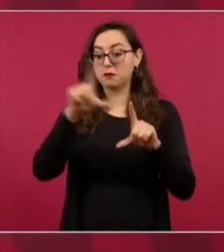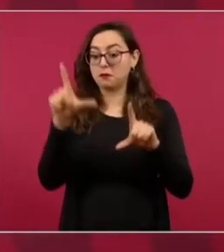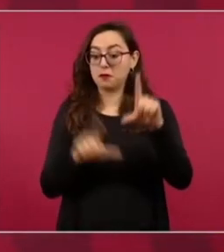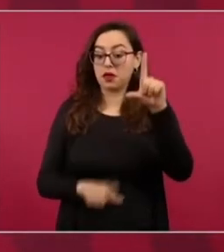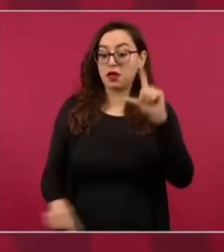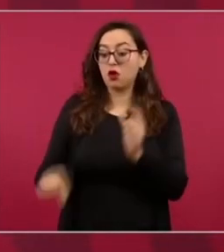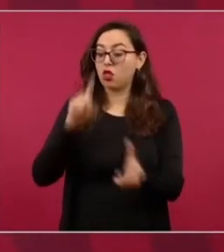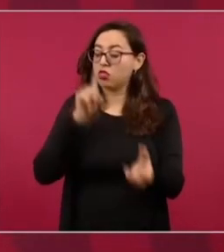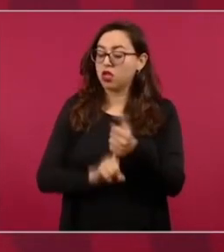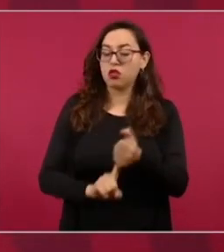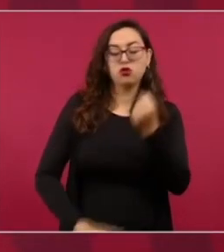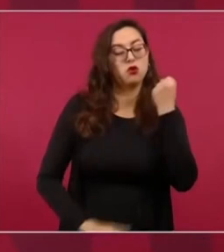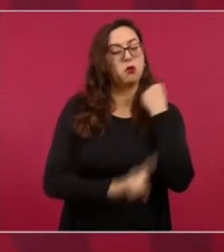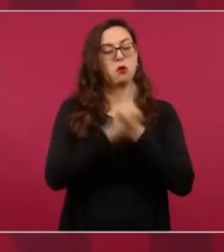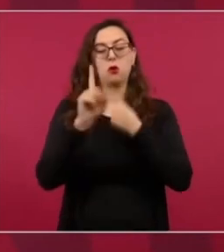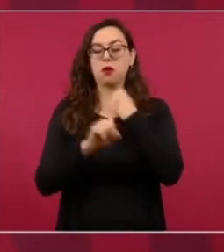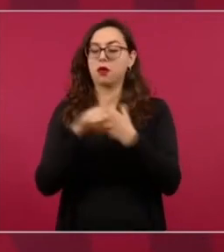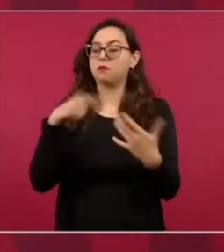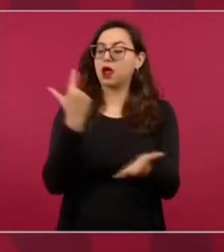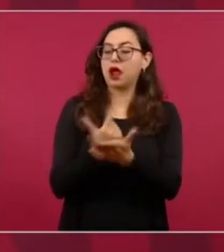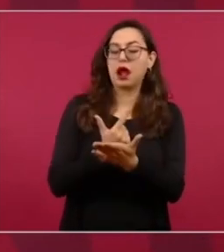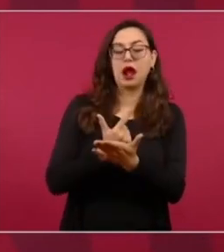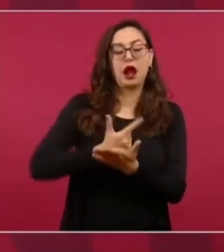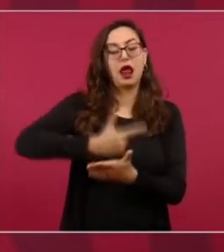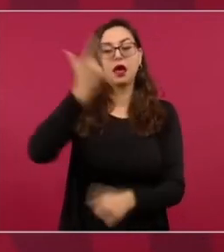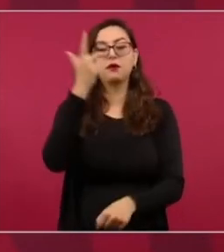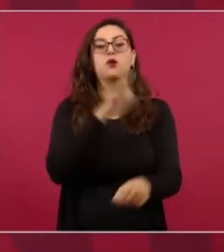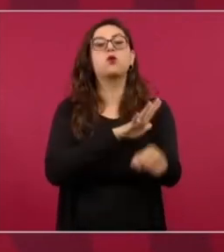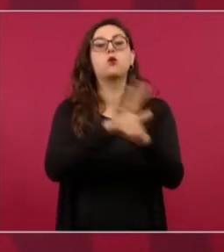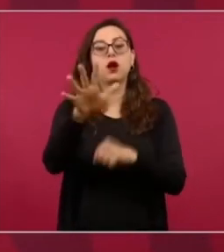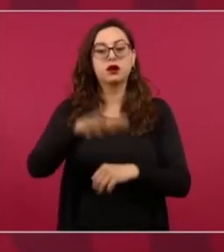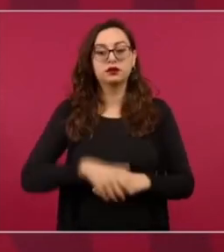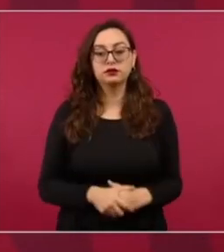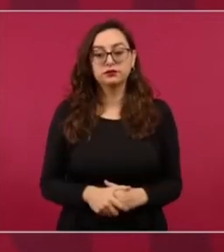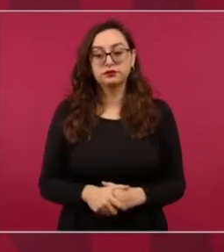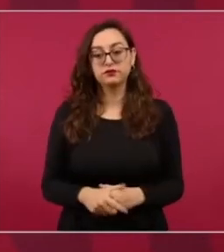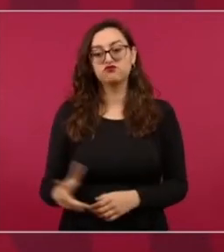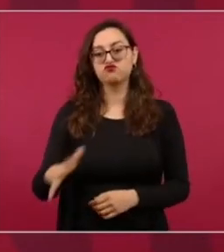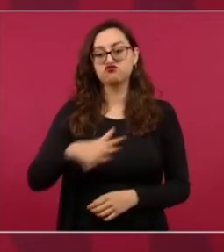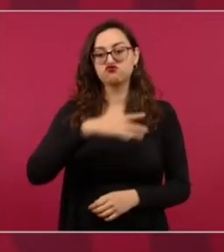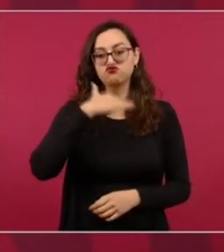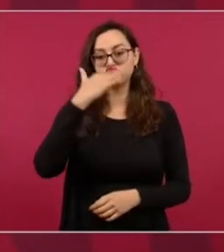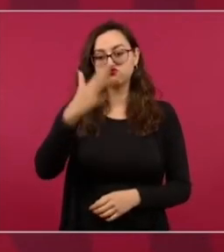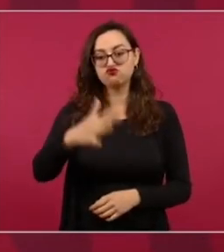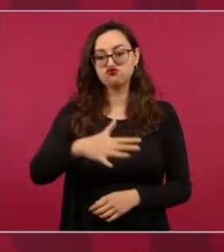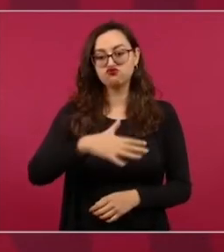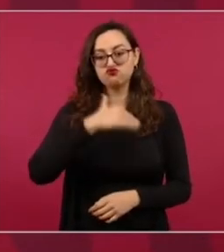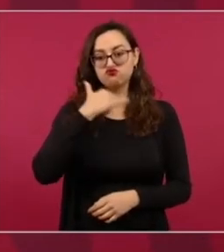era la corrupción y